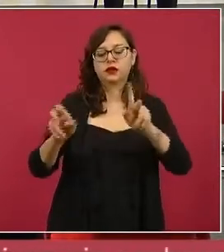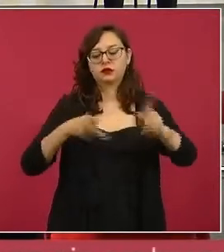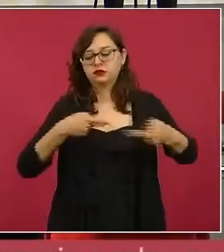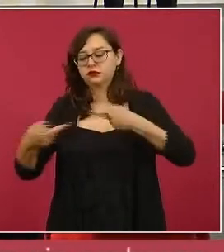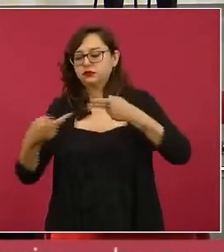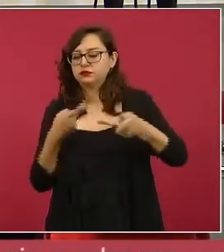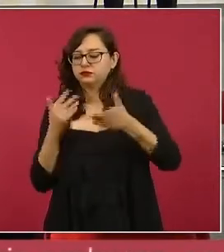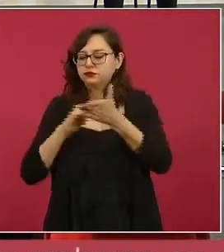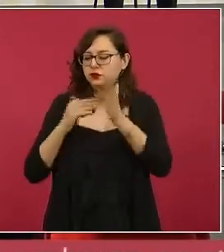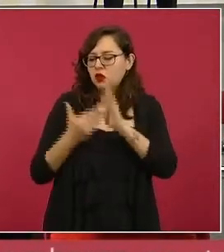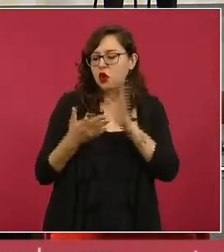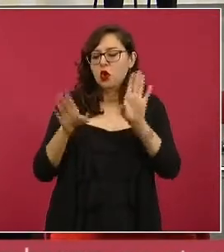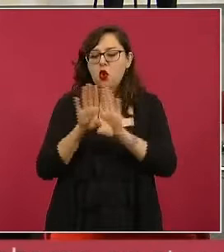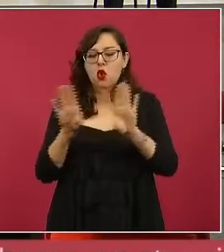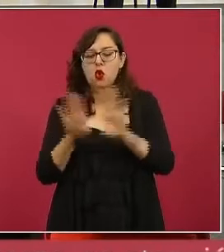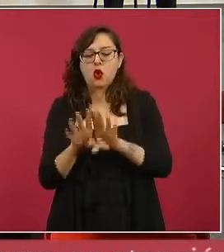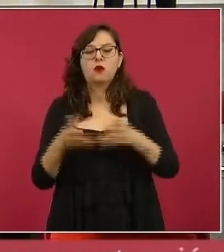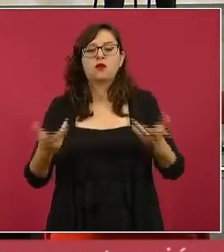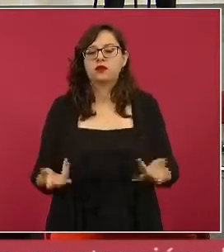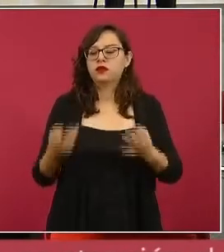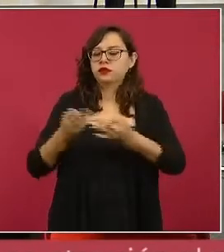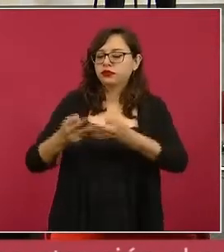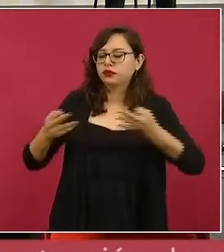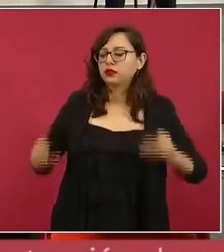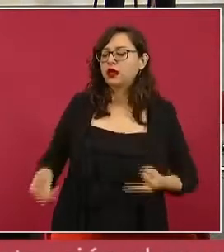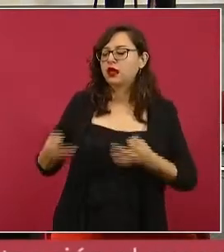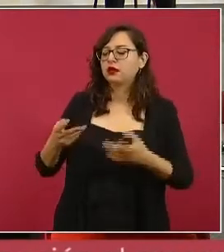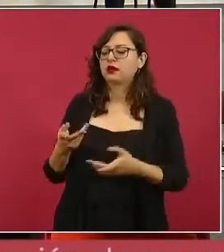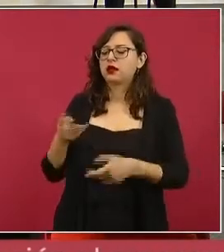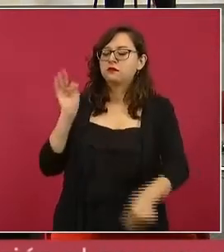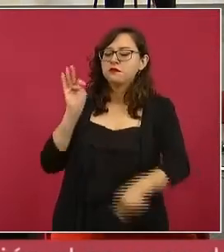para la producción y la entrega de fertilizantes.